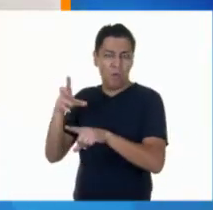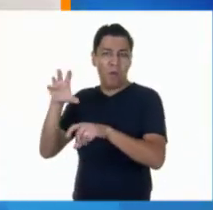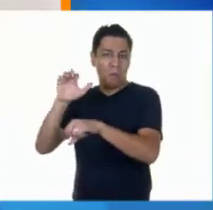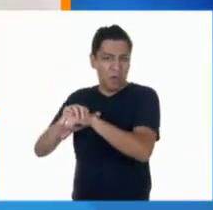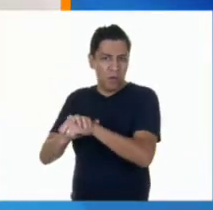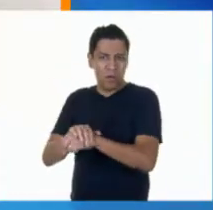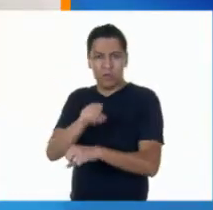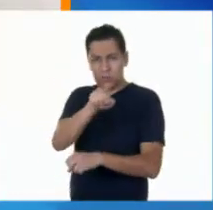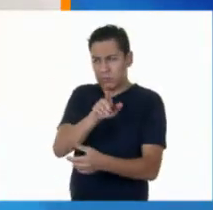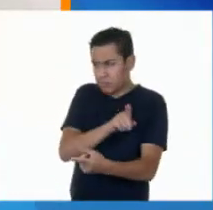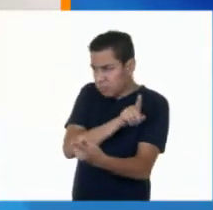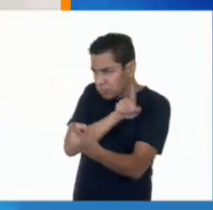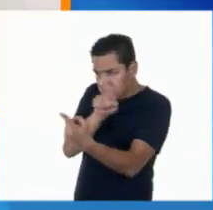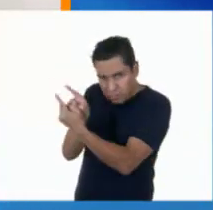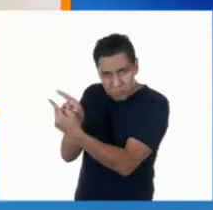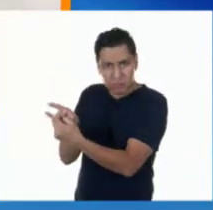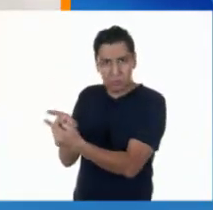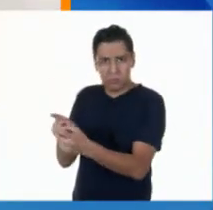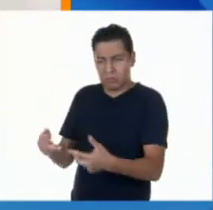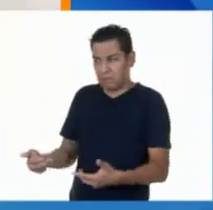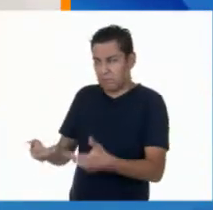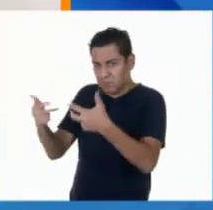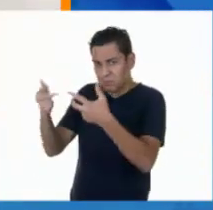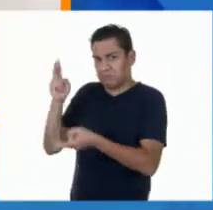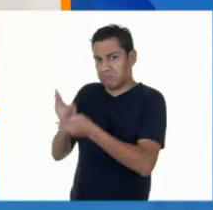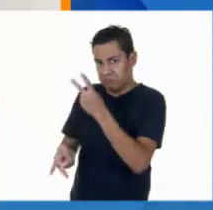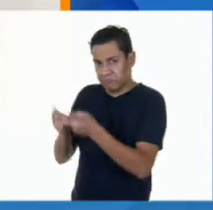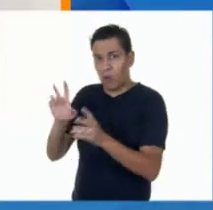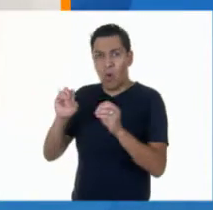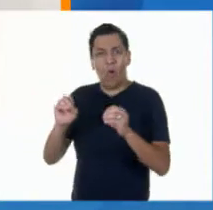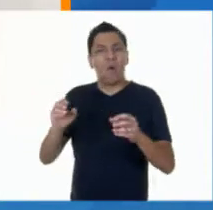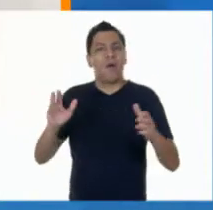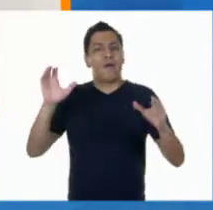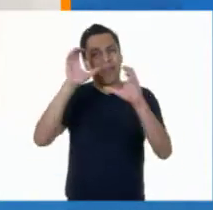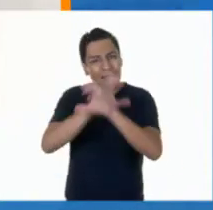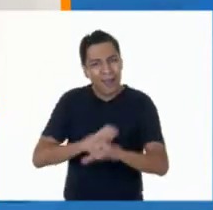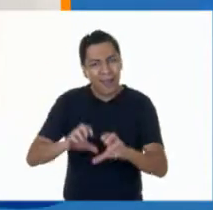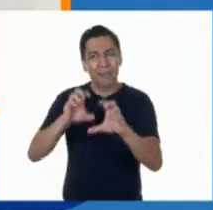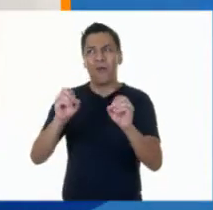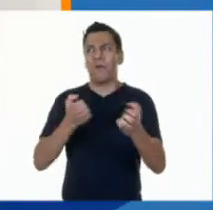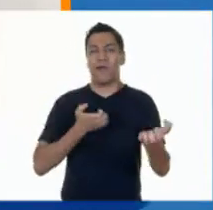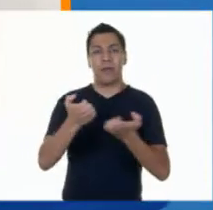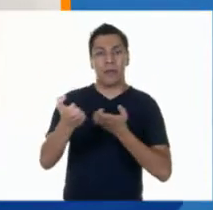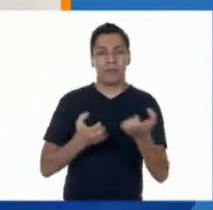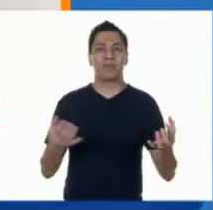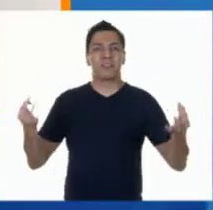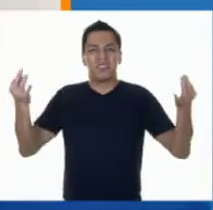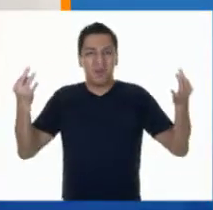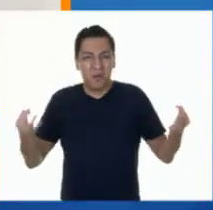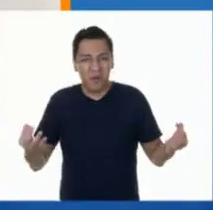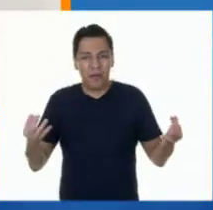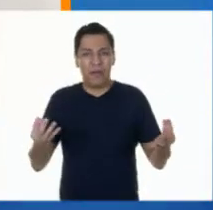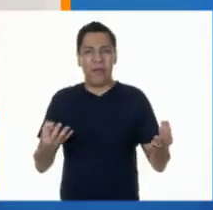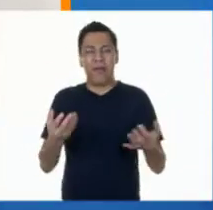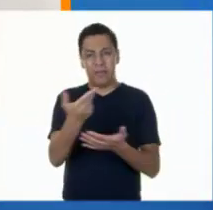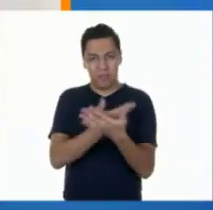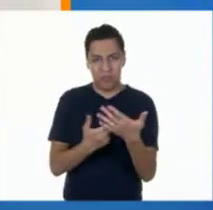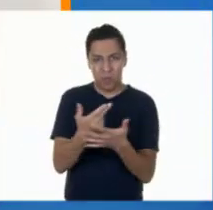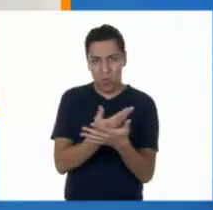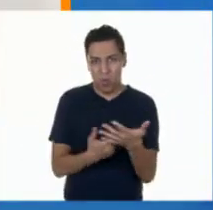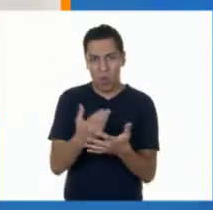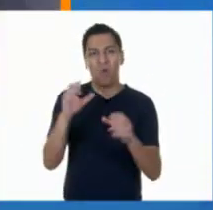o un amigo. También puedes expresarlo cantando, bailando, haciendo ejercicio, un poco de yoga o dibujando.